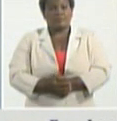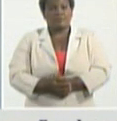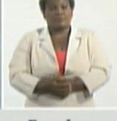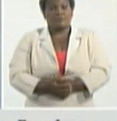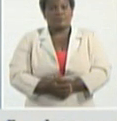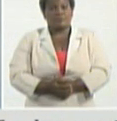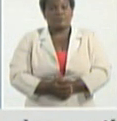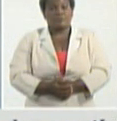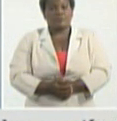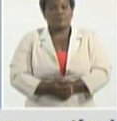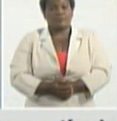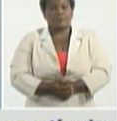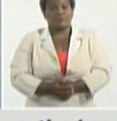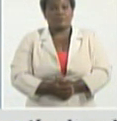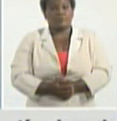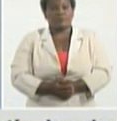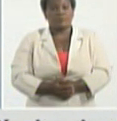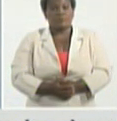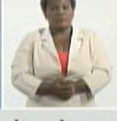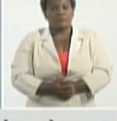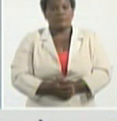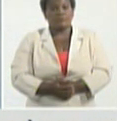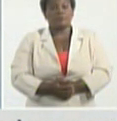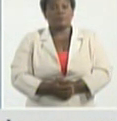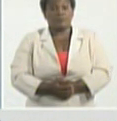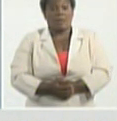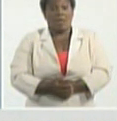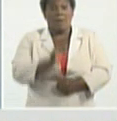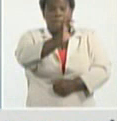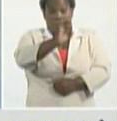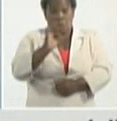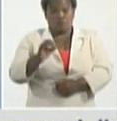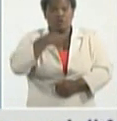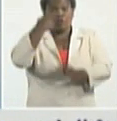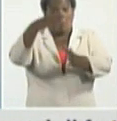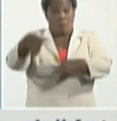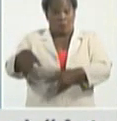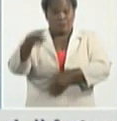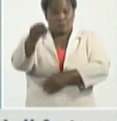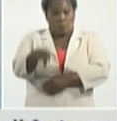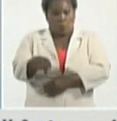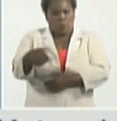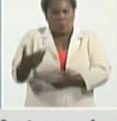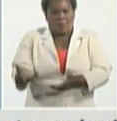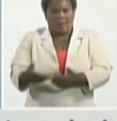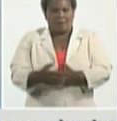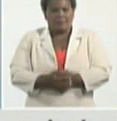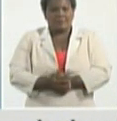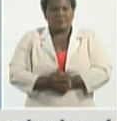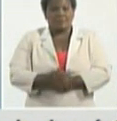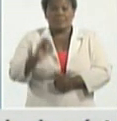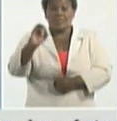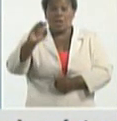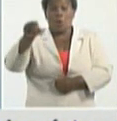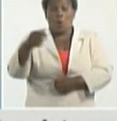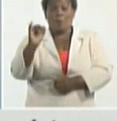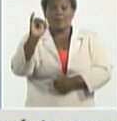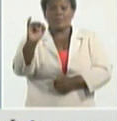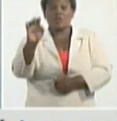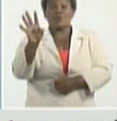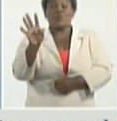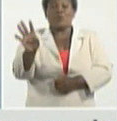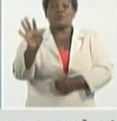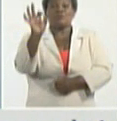en nuestro país. Eso hace que la letalidad en el día de hoy sea de un 0,64